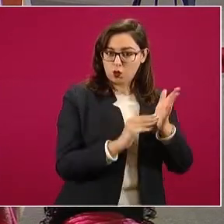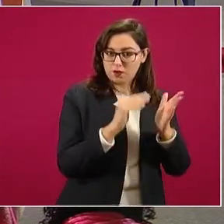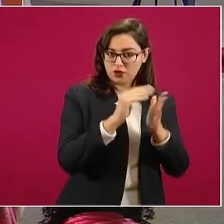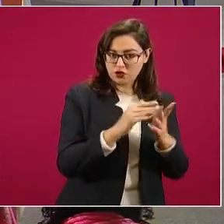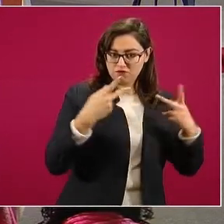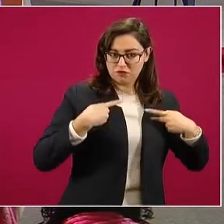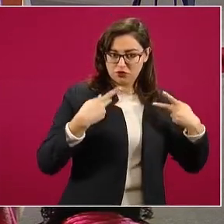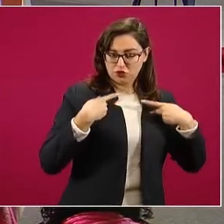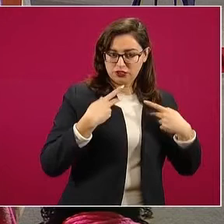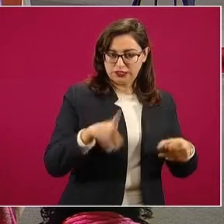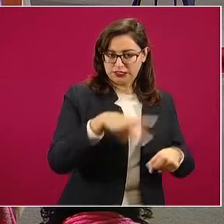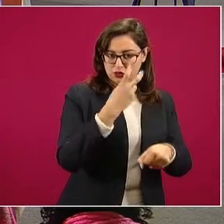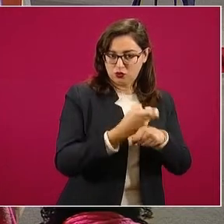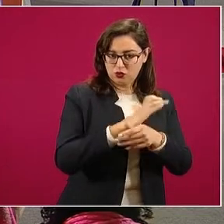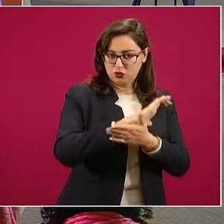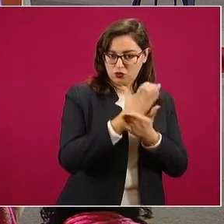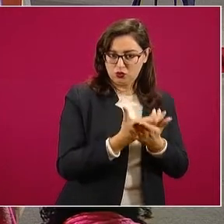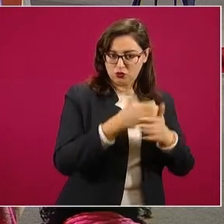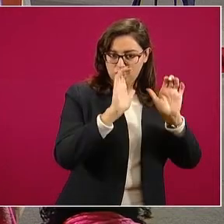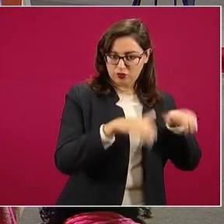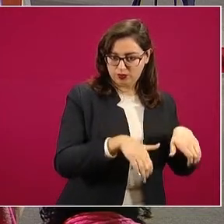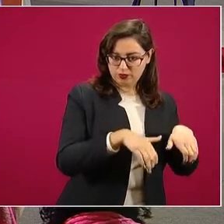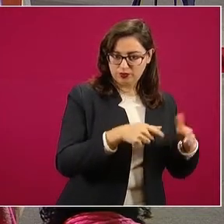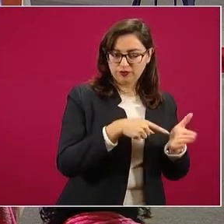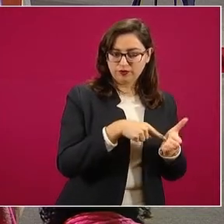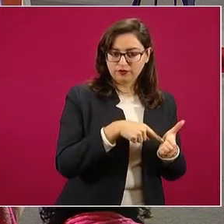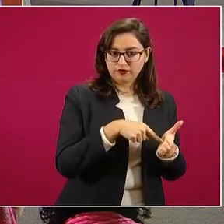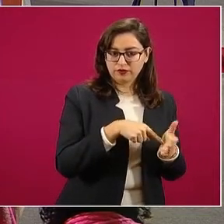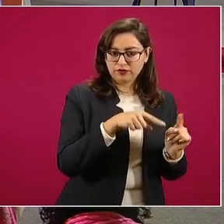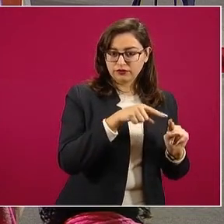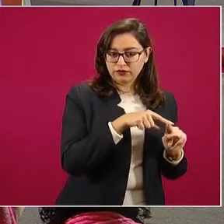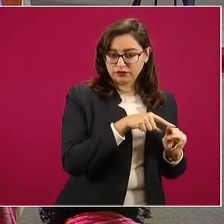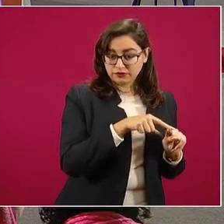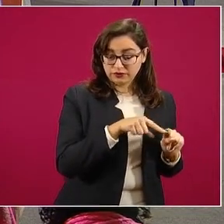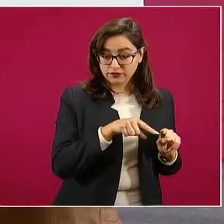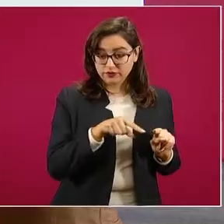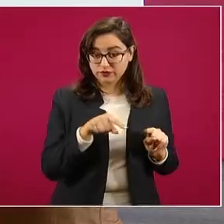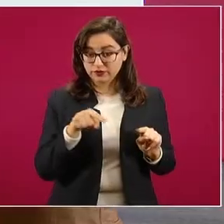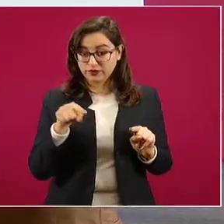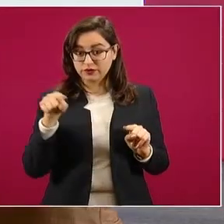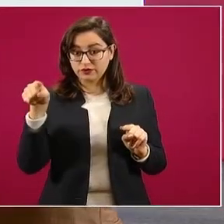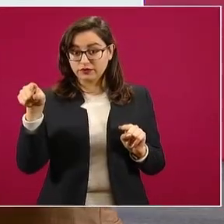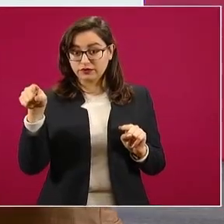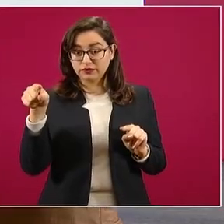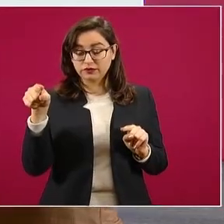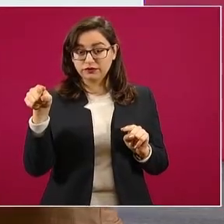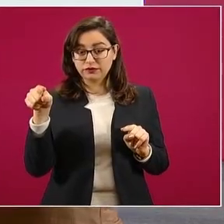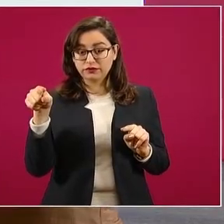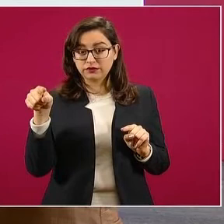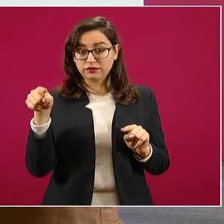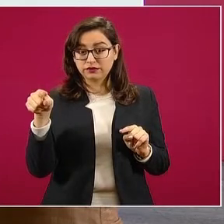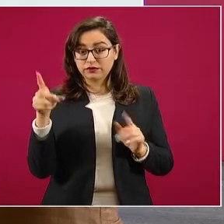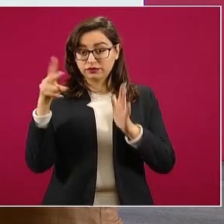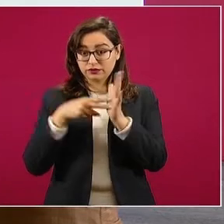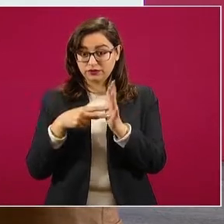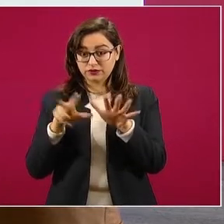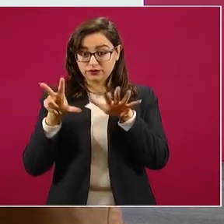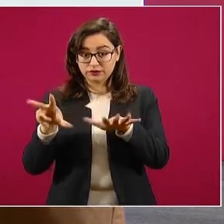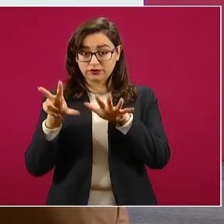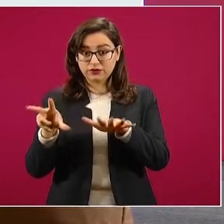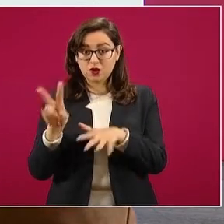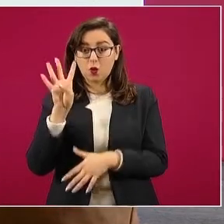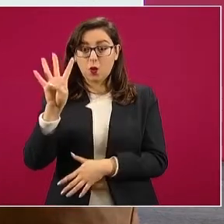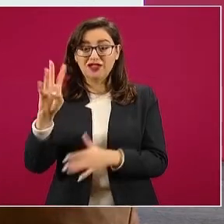a cuatro millones 600